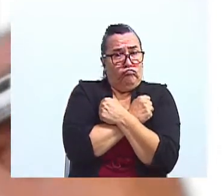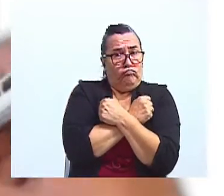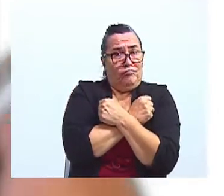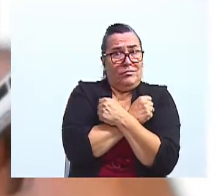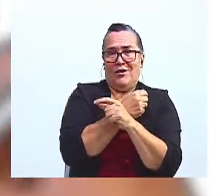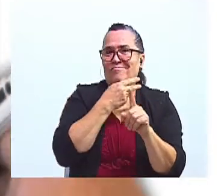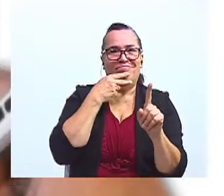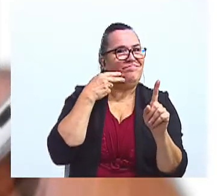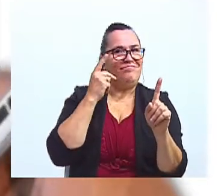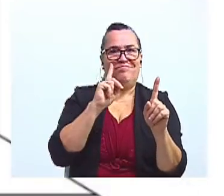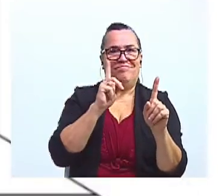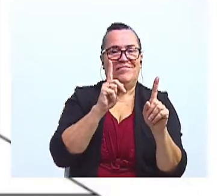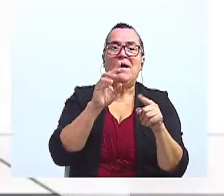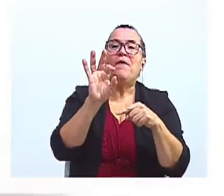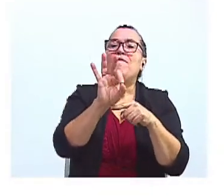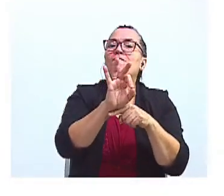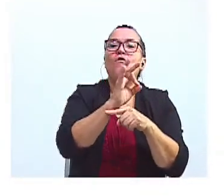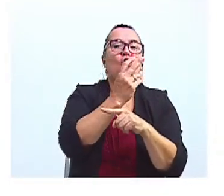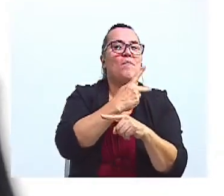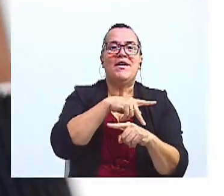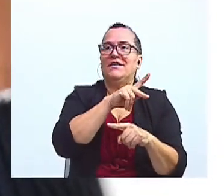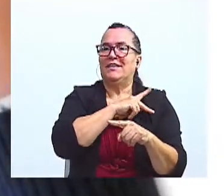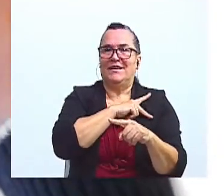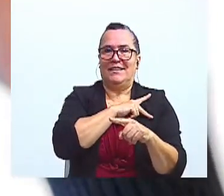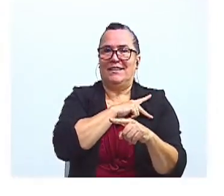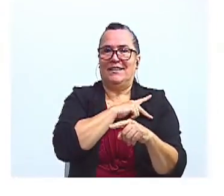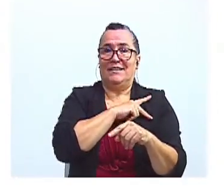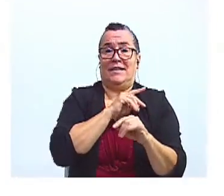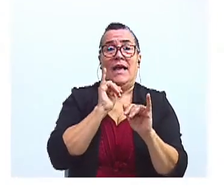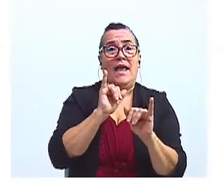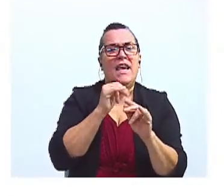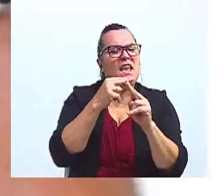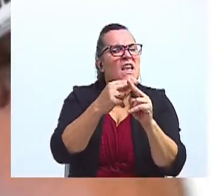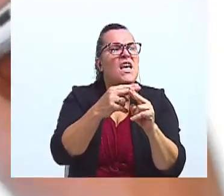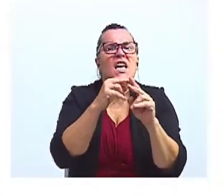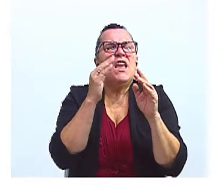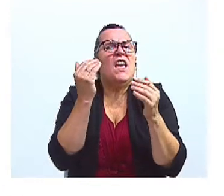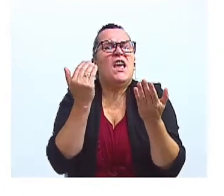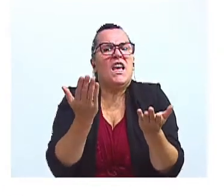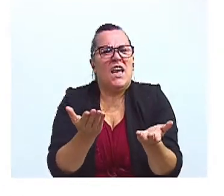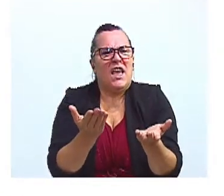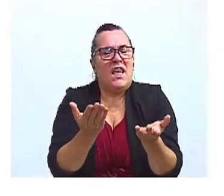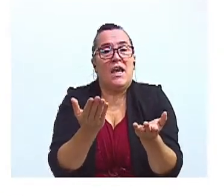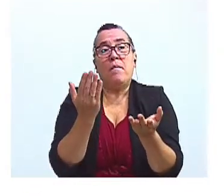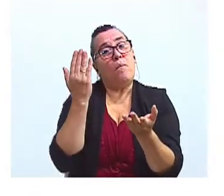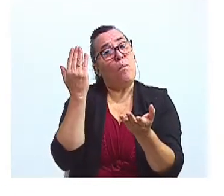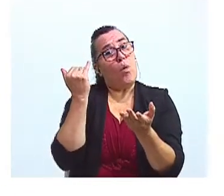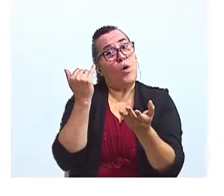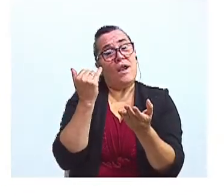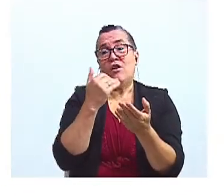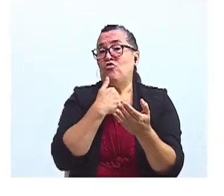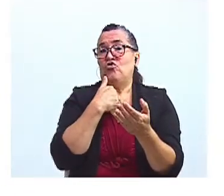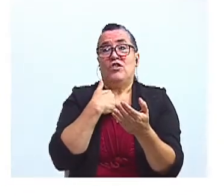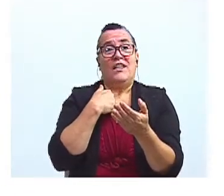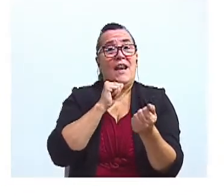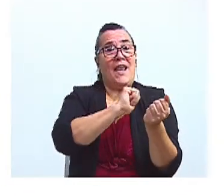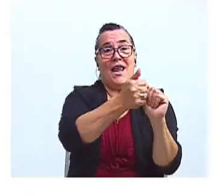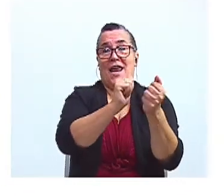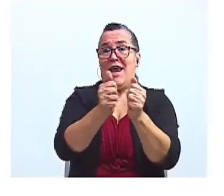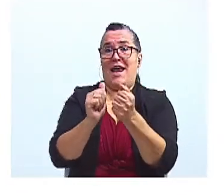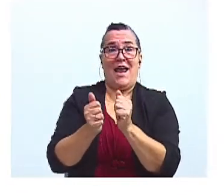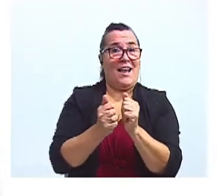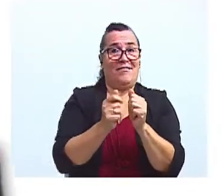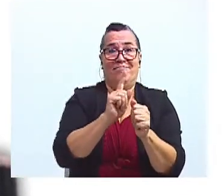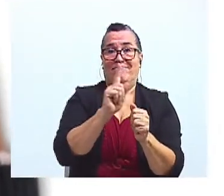llaman formas no personales. Y se llaman así porque no tienen modificación